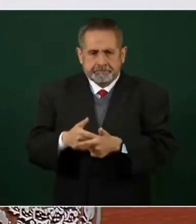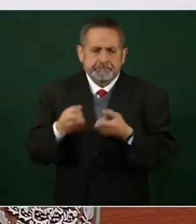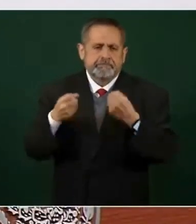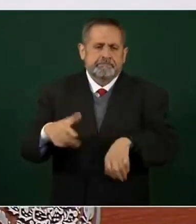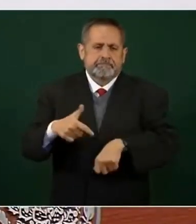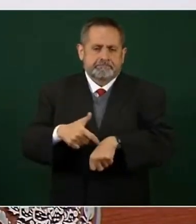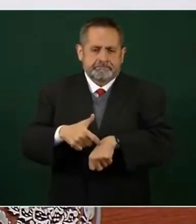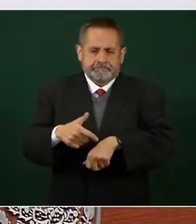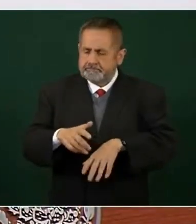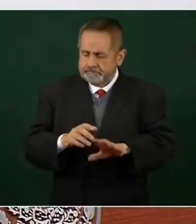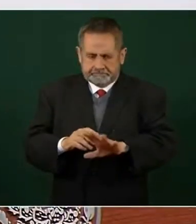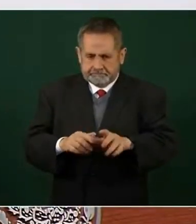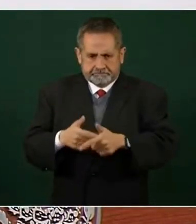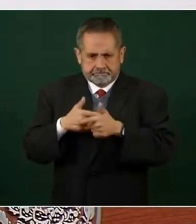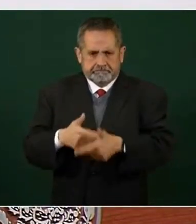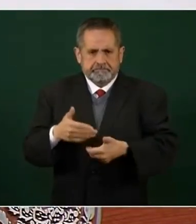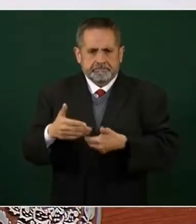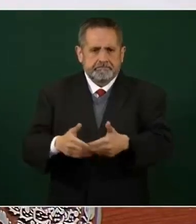pierde tiempo.